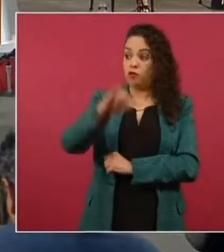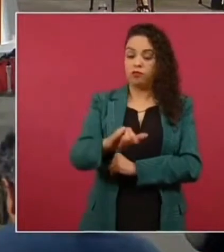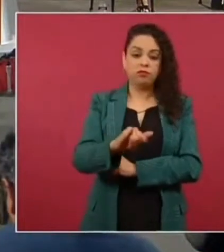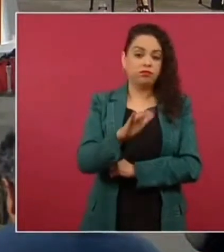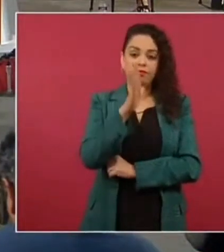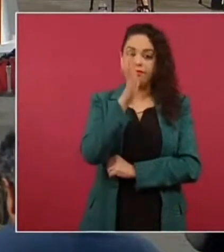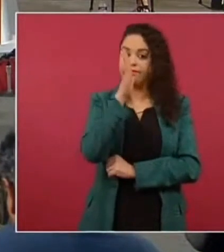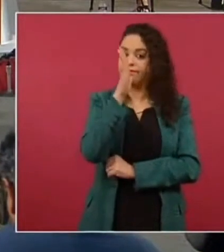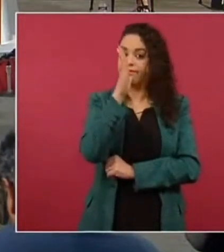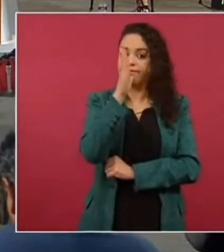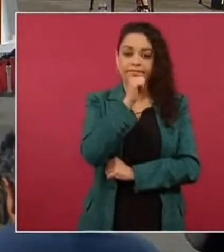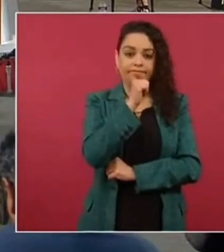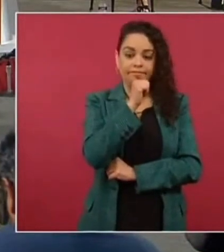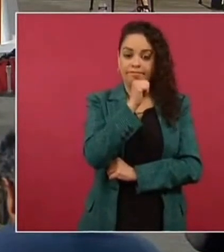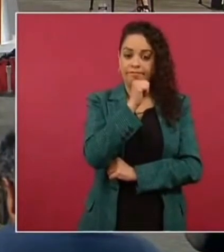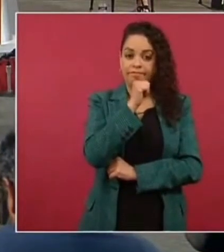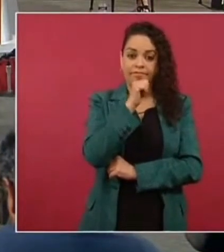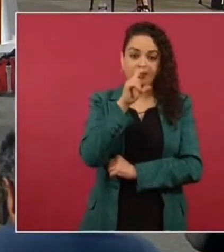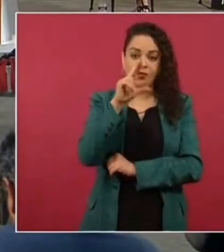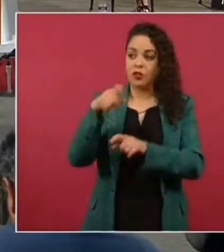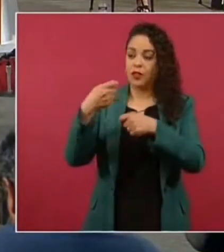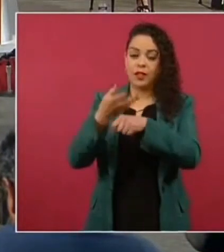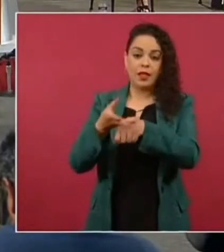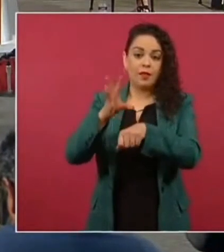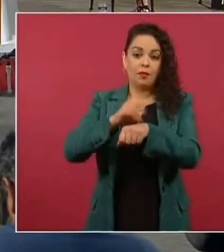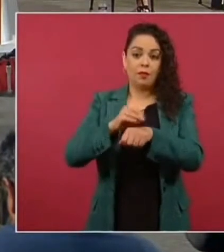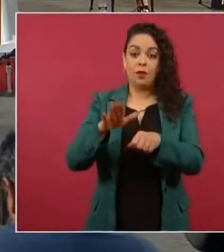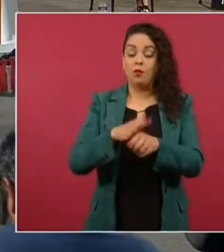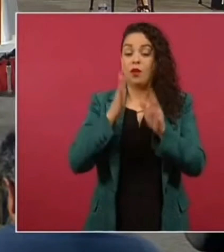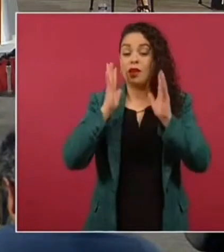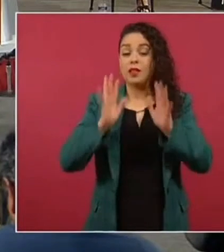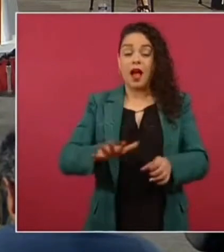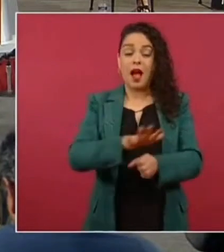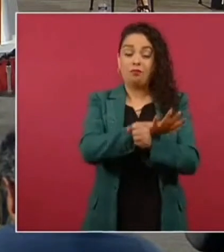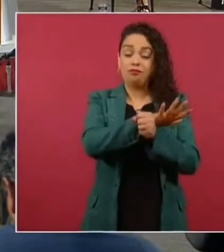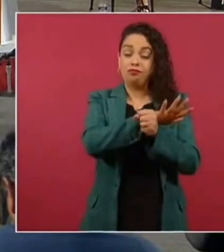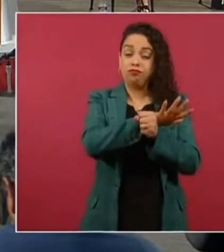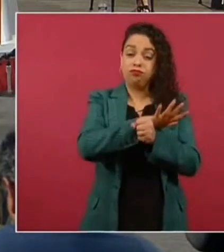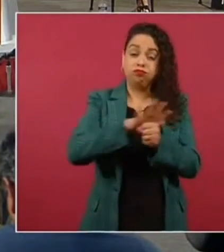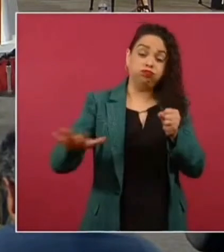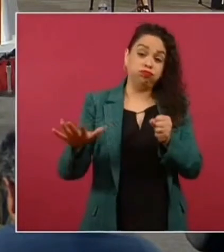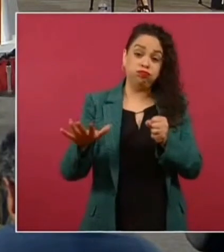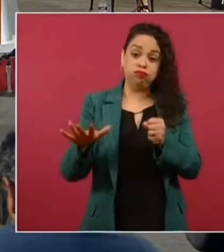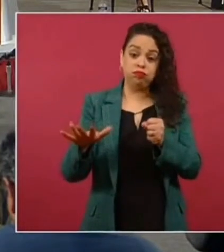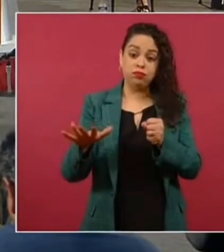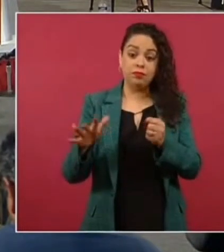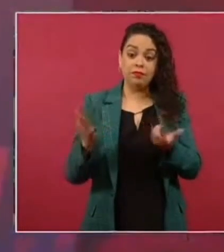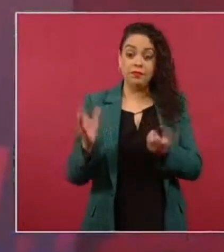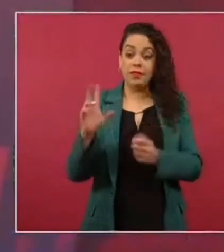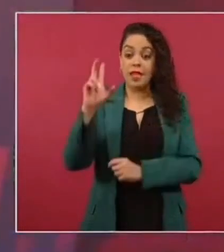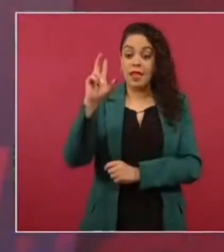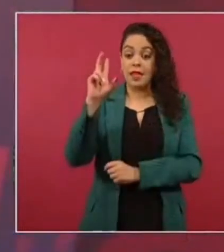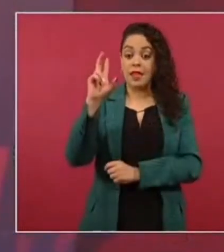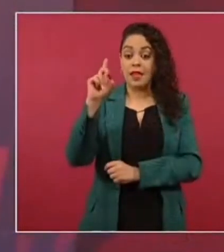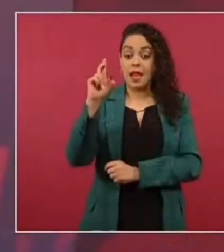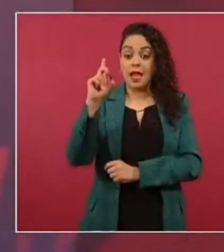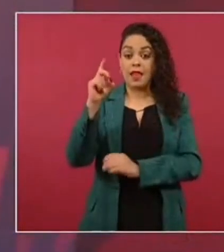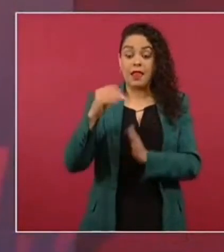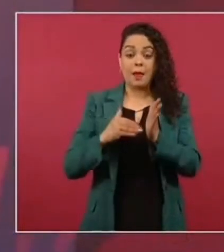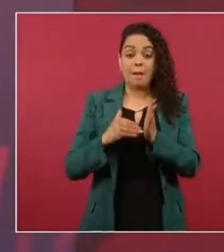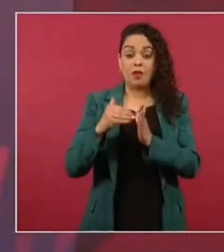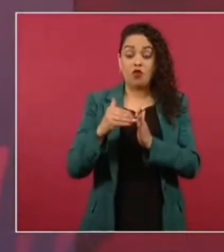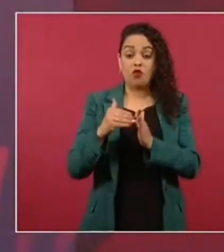está lleno completamente. Estamos hablando de más de 30 millones de turistas